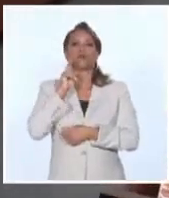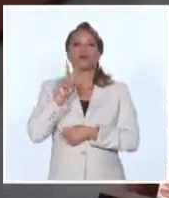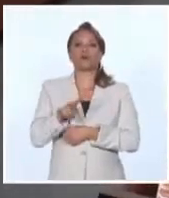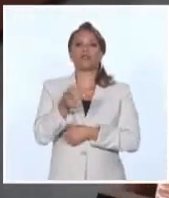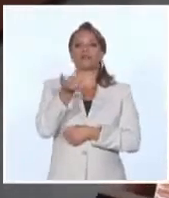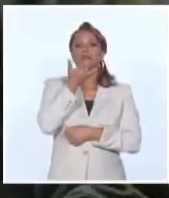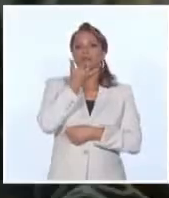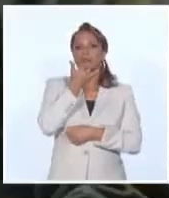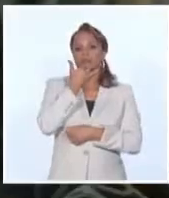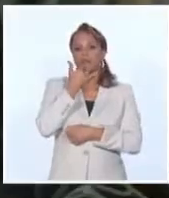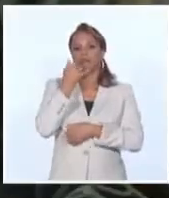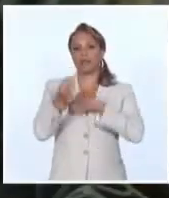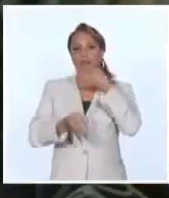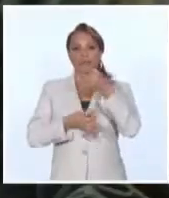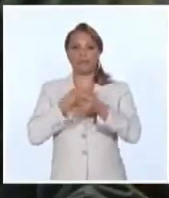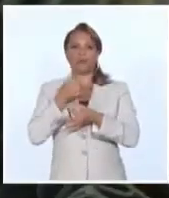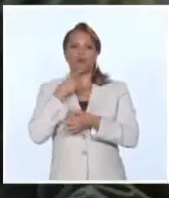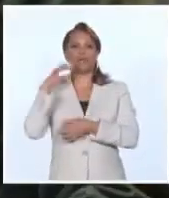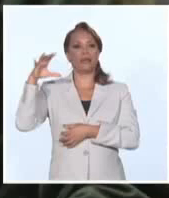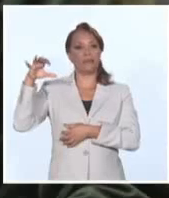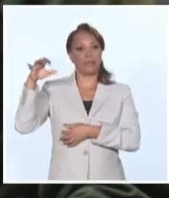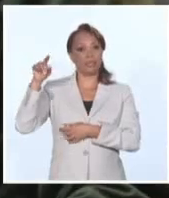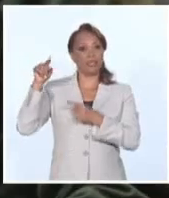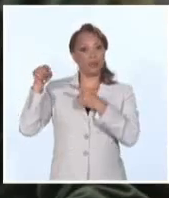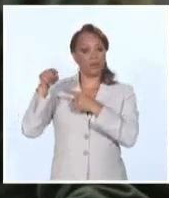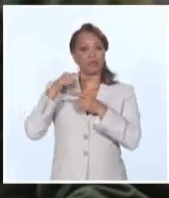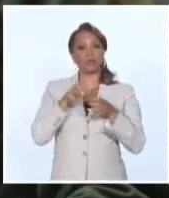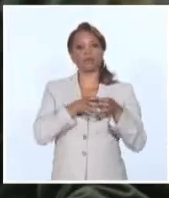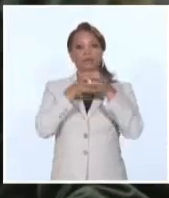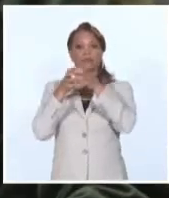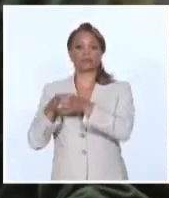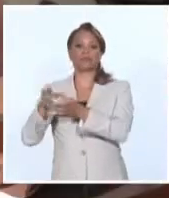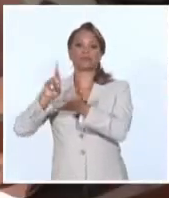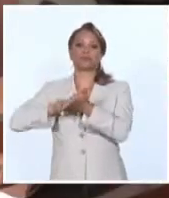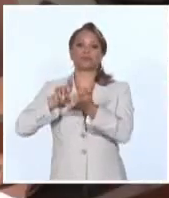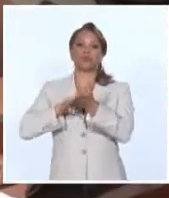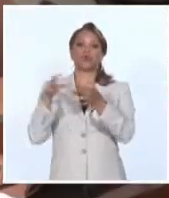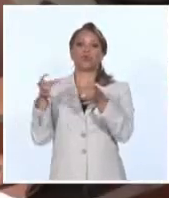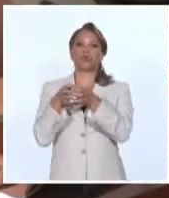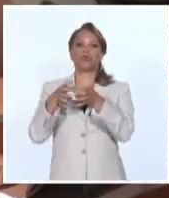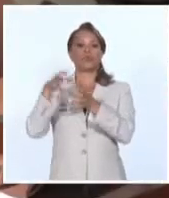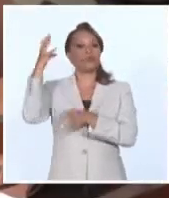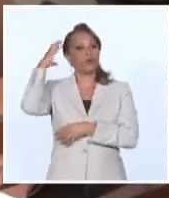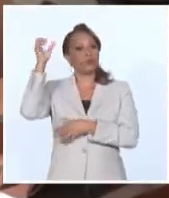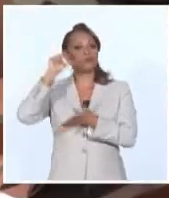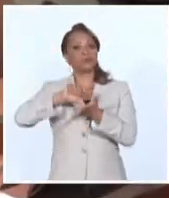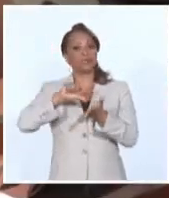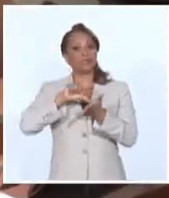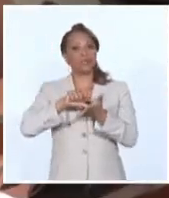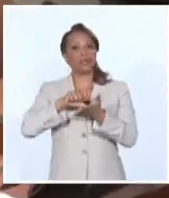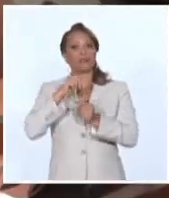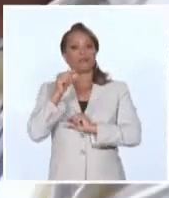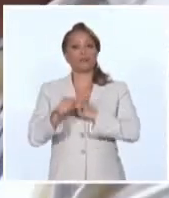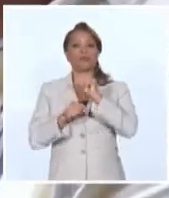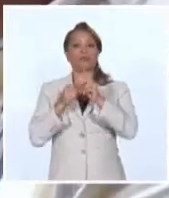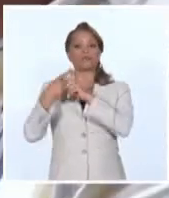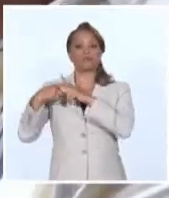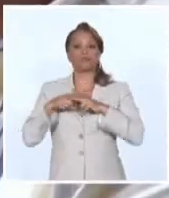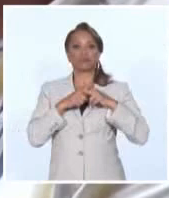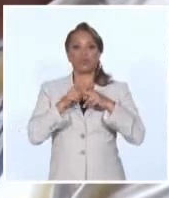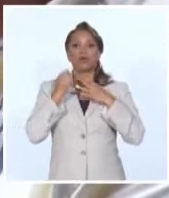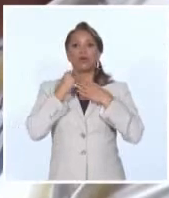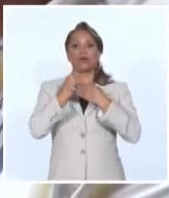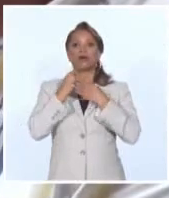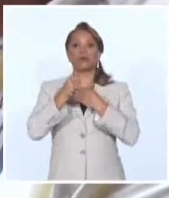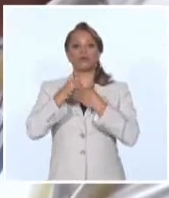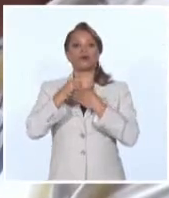e informó que hacia Pinal de Río se traslada este martes un equipo del gobierno central que en la recuperación apoyará a las autoridades